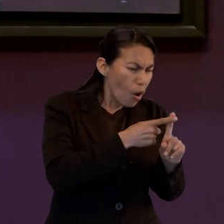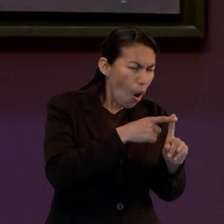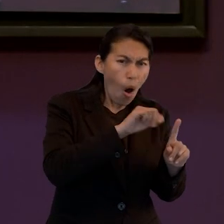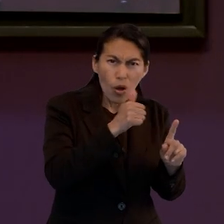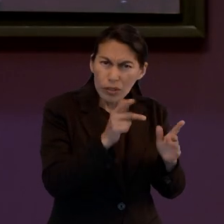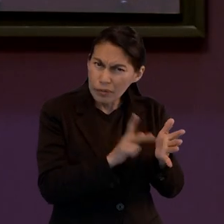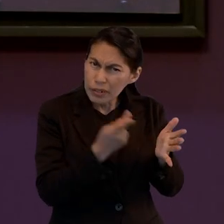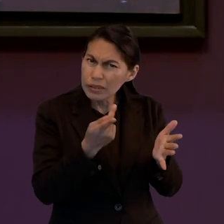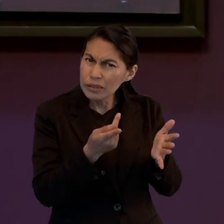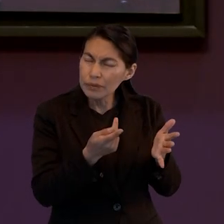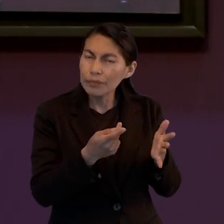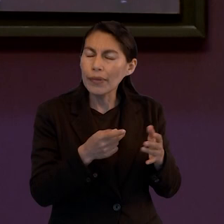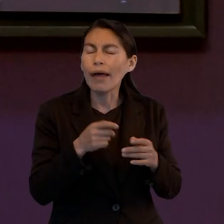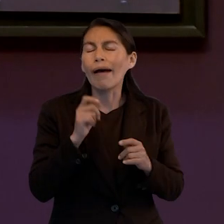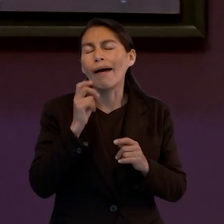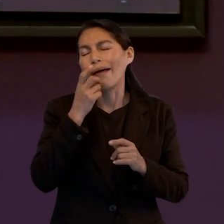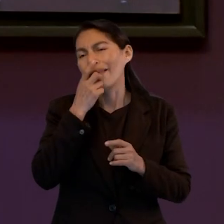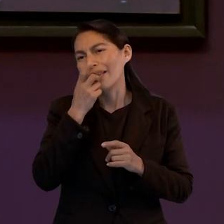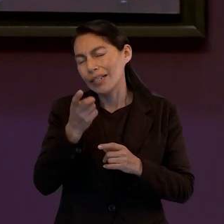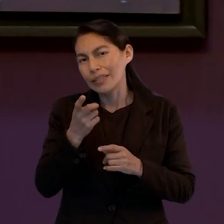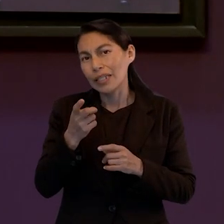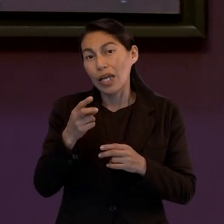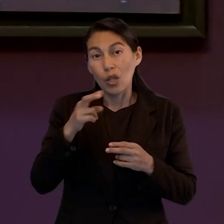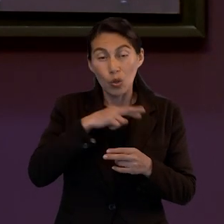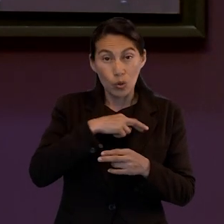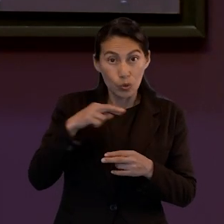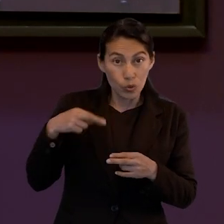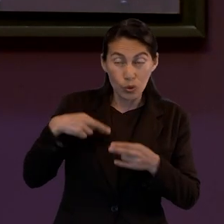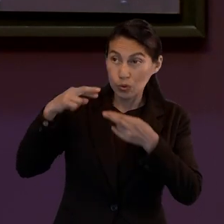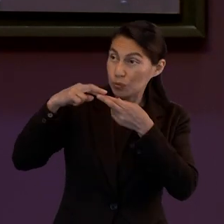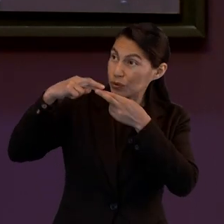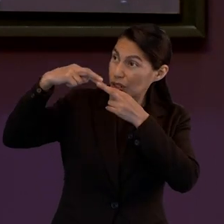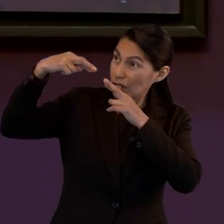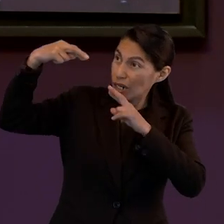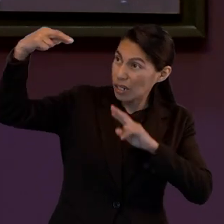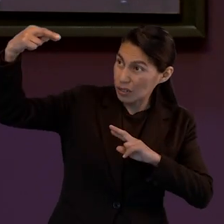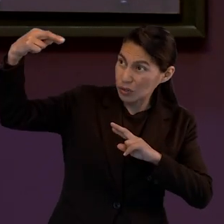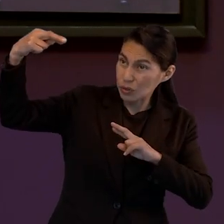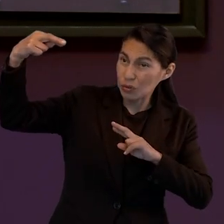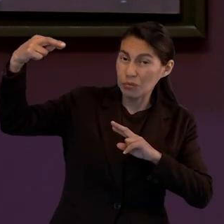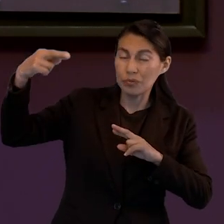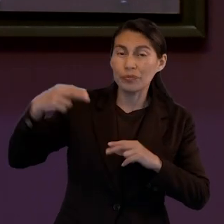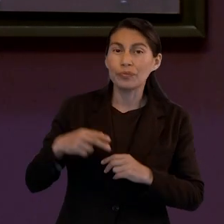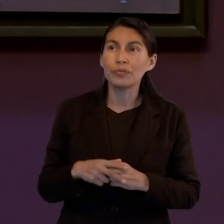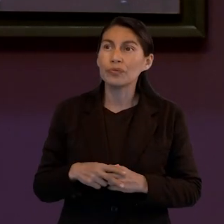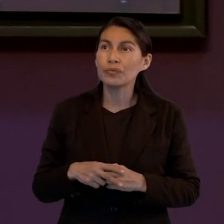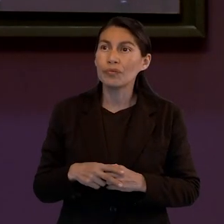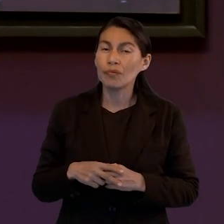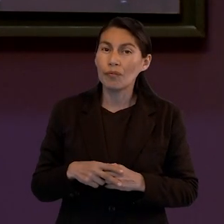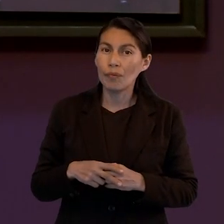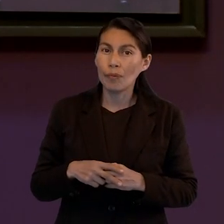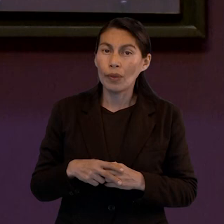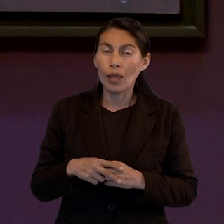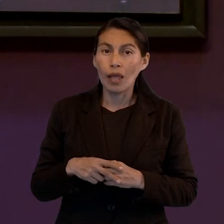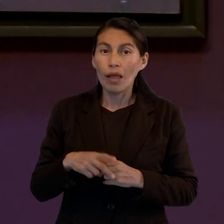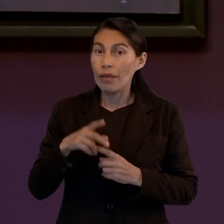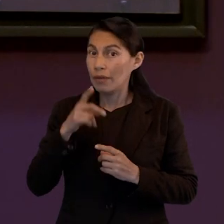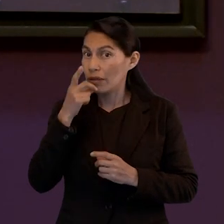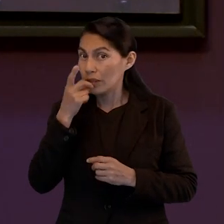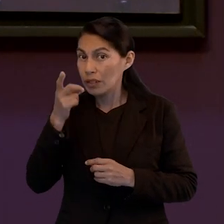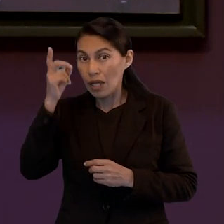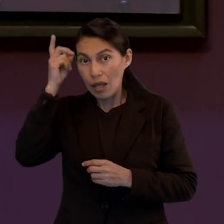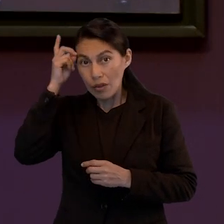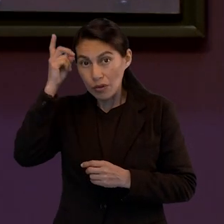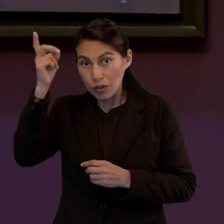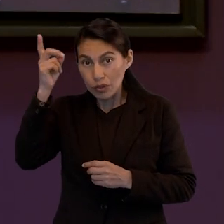figurativa que busca describir lo que sucede en la relación entre Jesús y el creyente porque es imposible